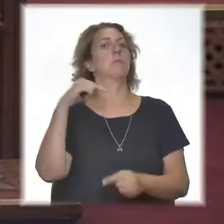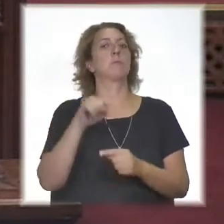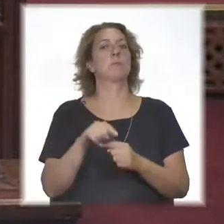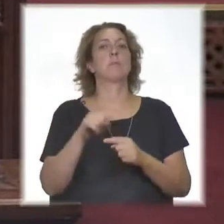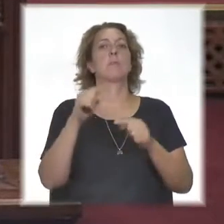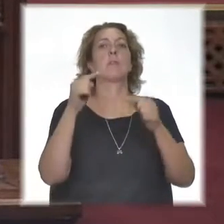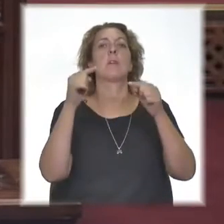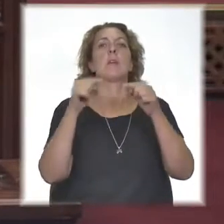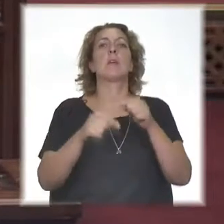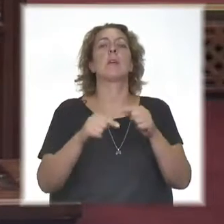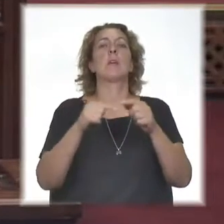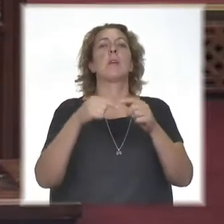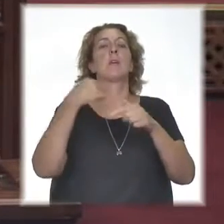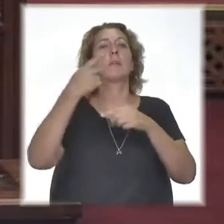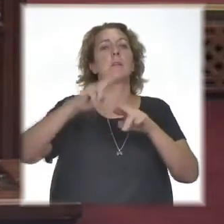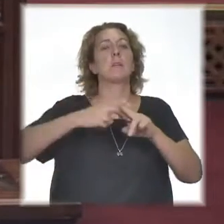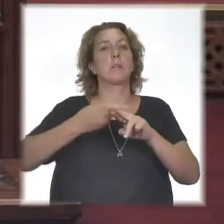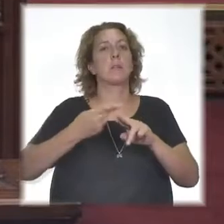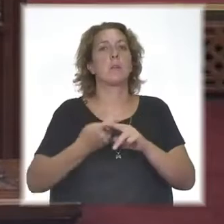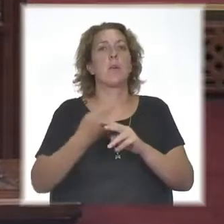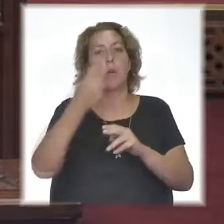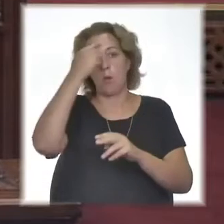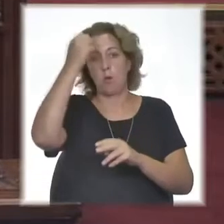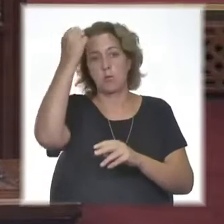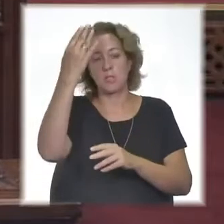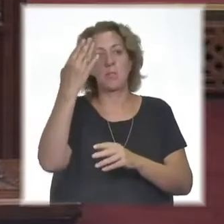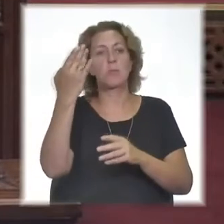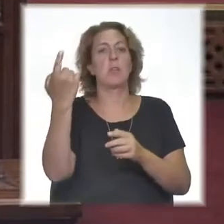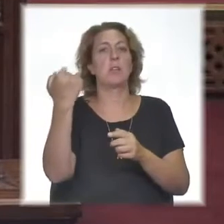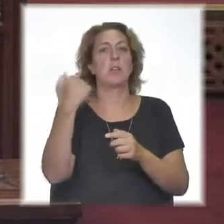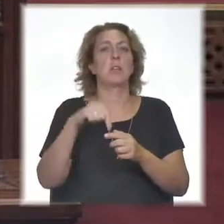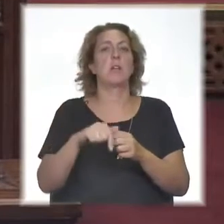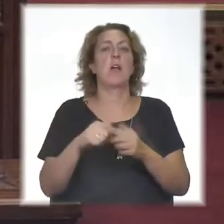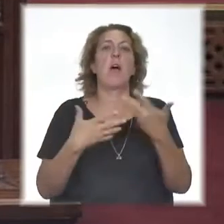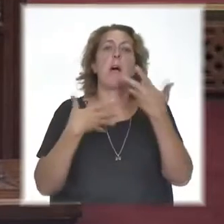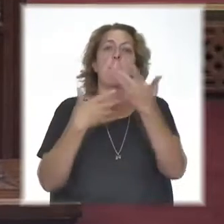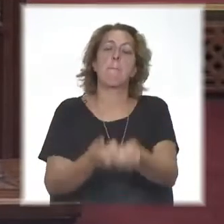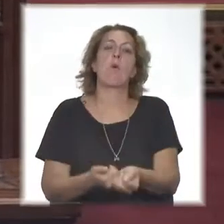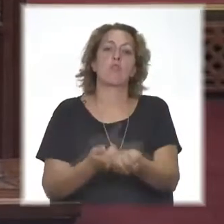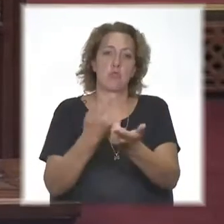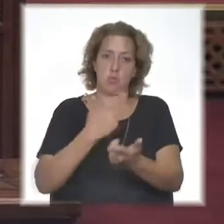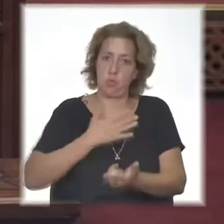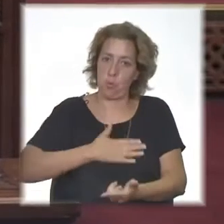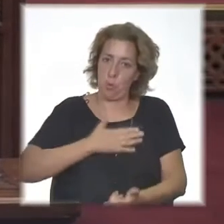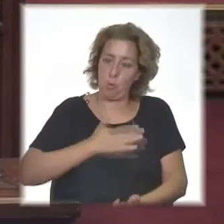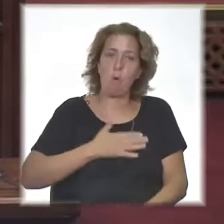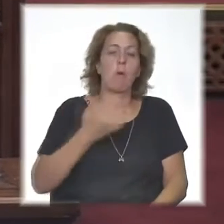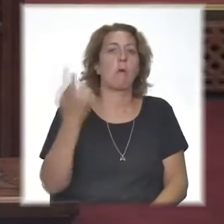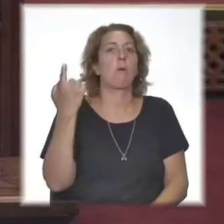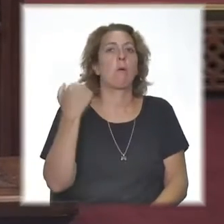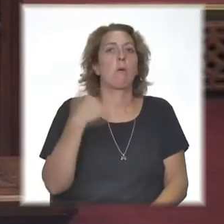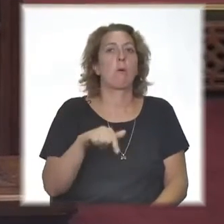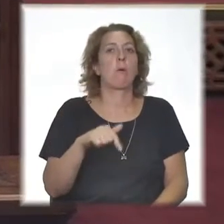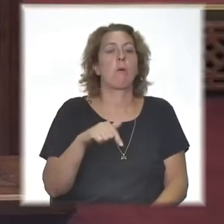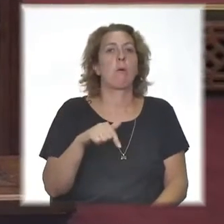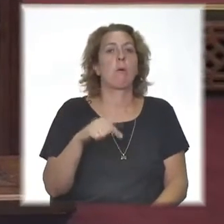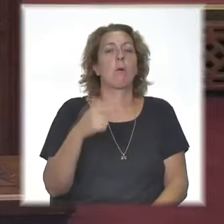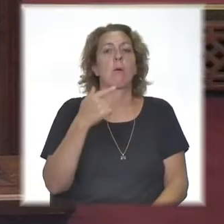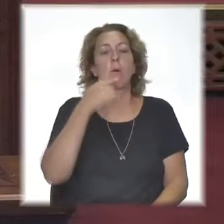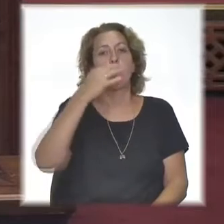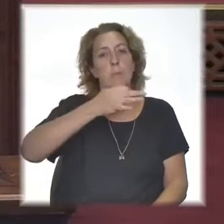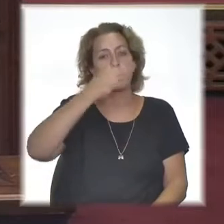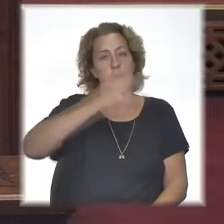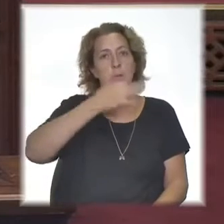día de hoy, para no ser reiterativa, porque hay algunos conceptos que se manejaron, los cuales apoyo y estoy de acuerdo, quería comentarles algo